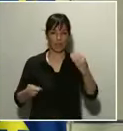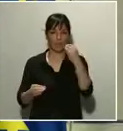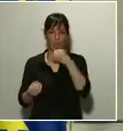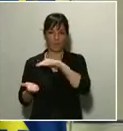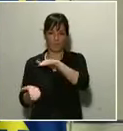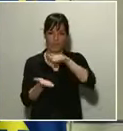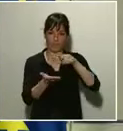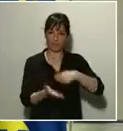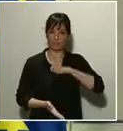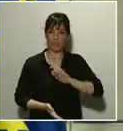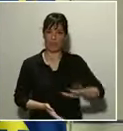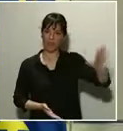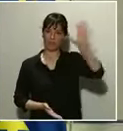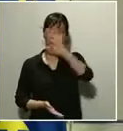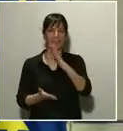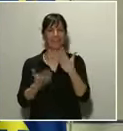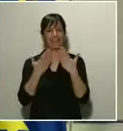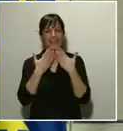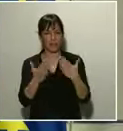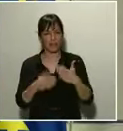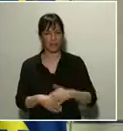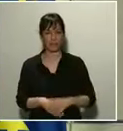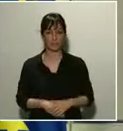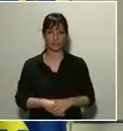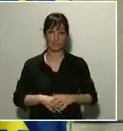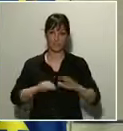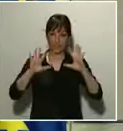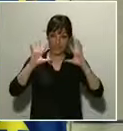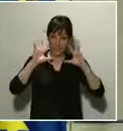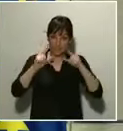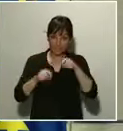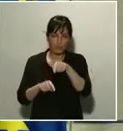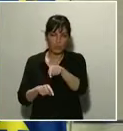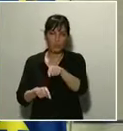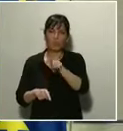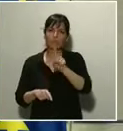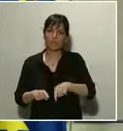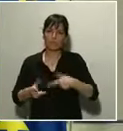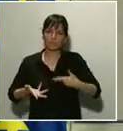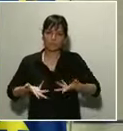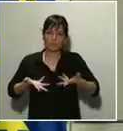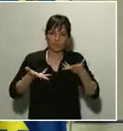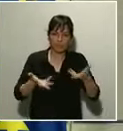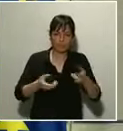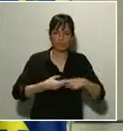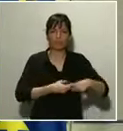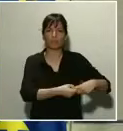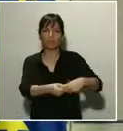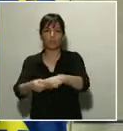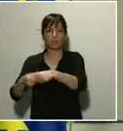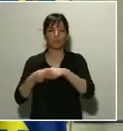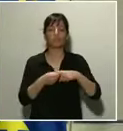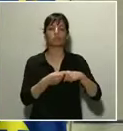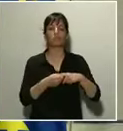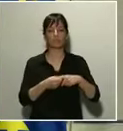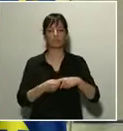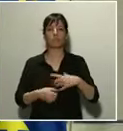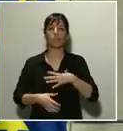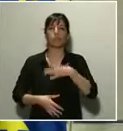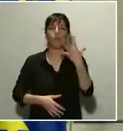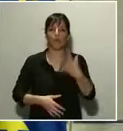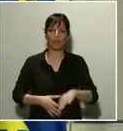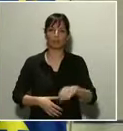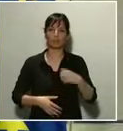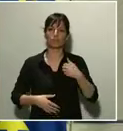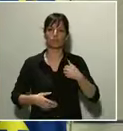Gracias a su esfuerzo pero también a su entrega y solidaridad podemos estar abastecidos todos los